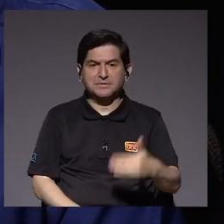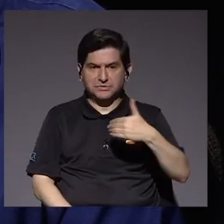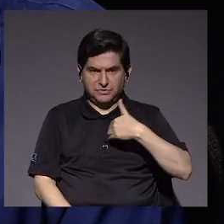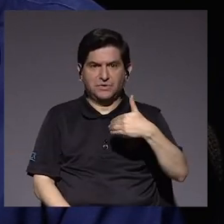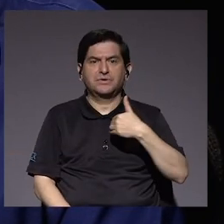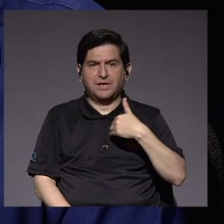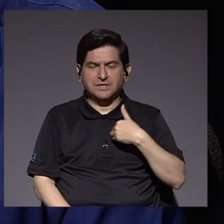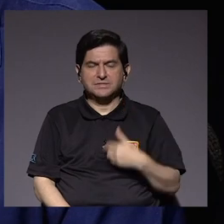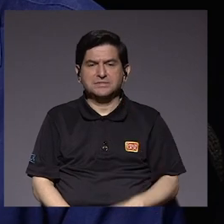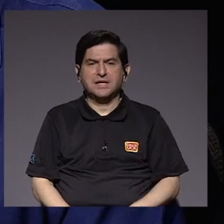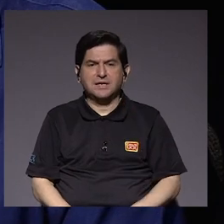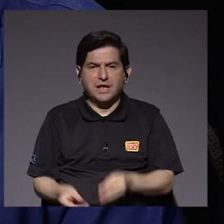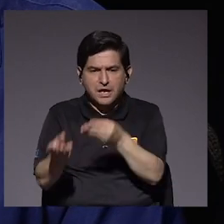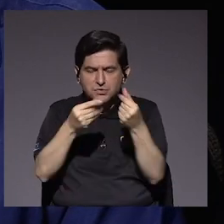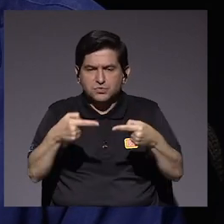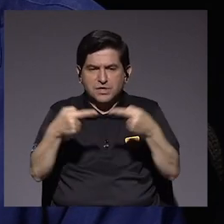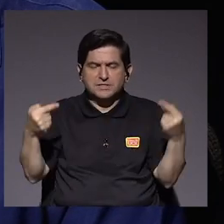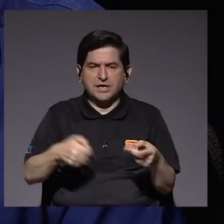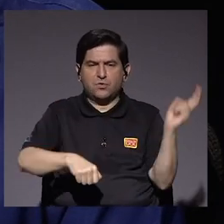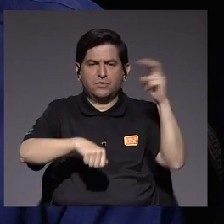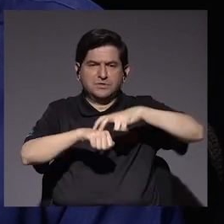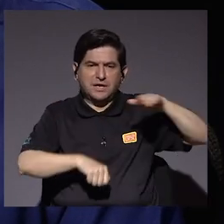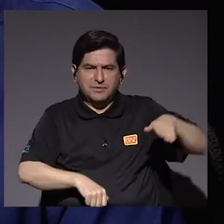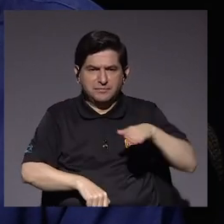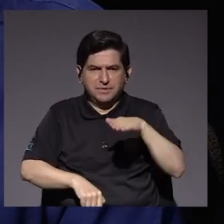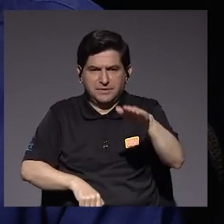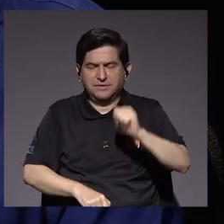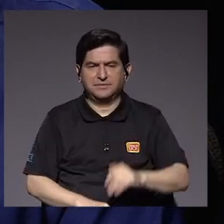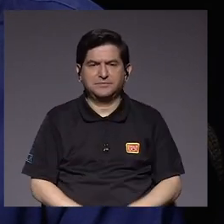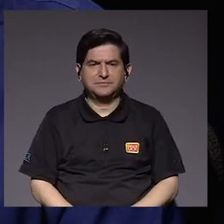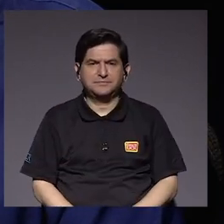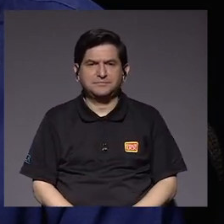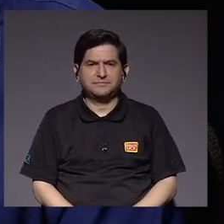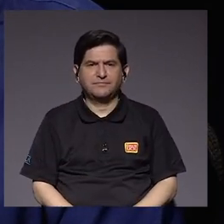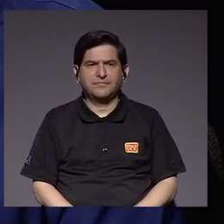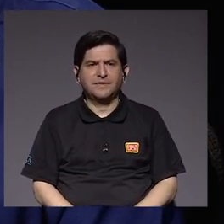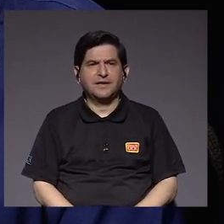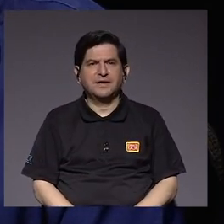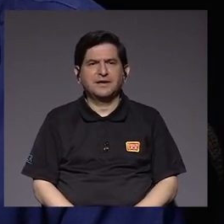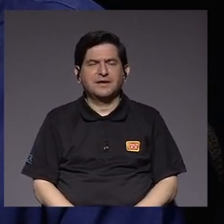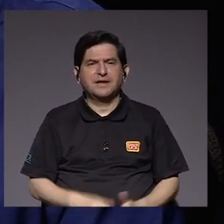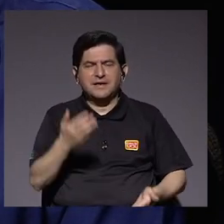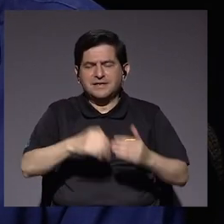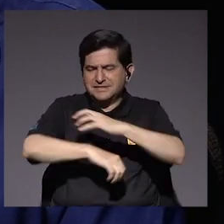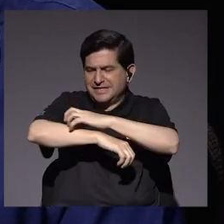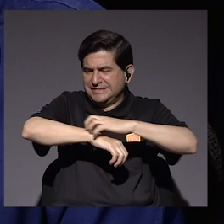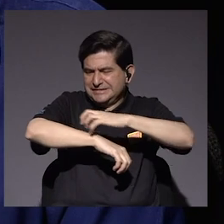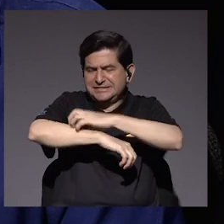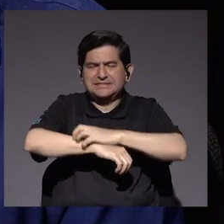las vemos también en los pacientes que reciben sueros antiofídicos, son básicamente rash,